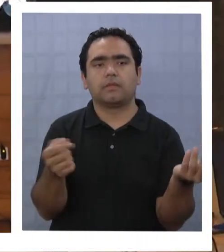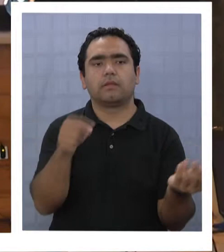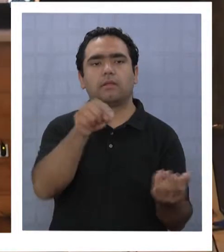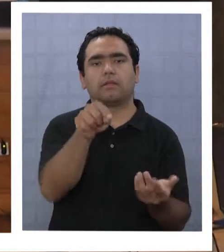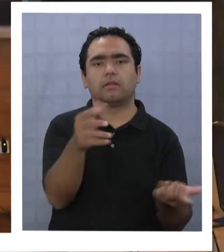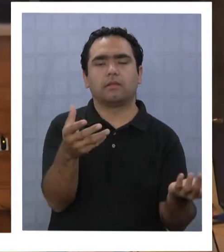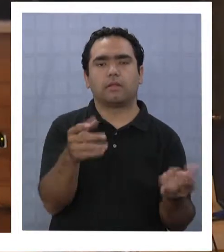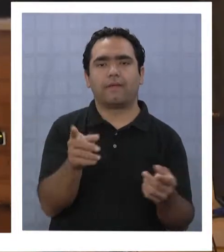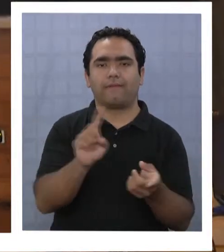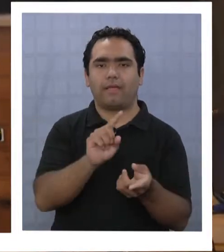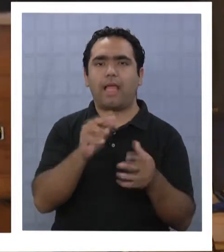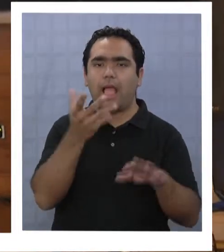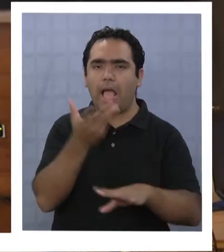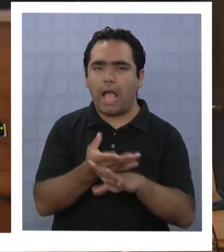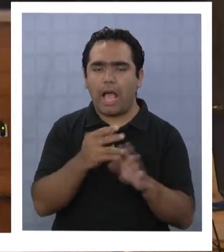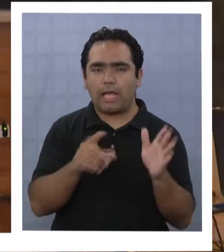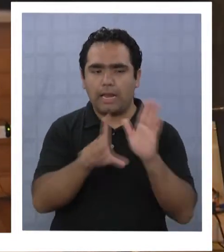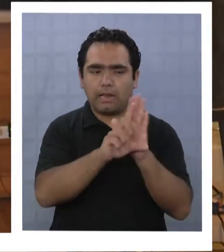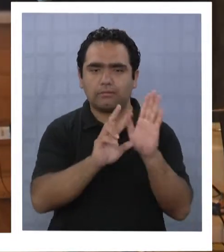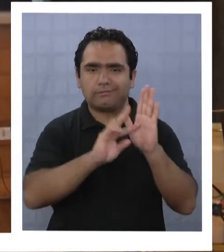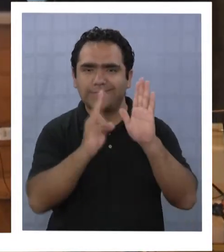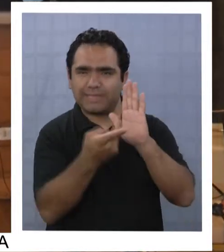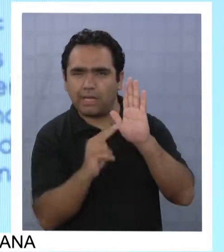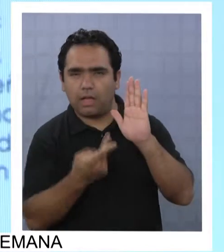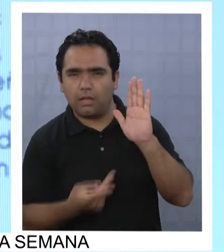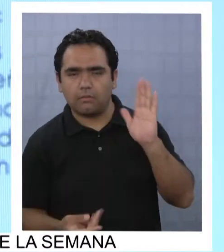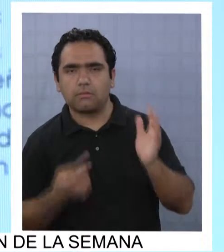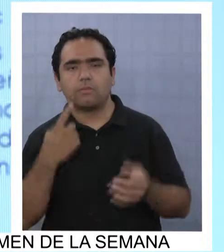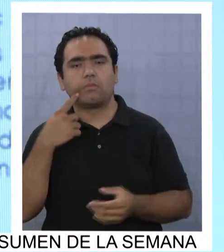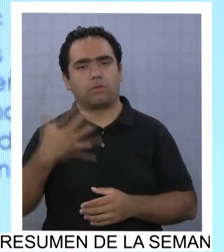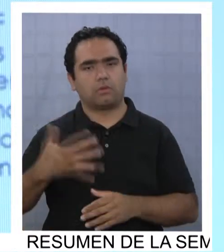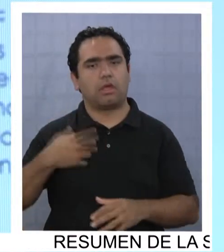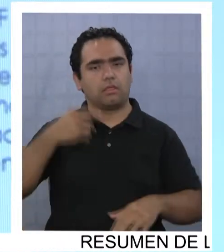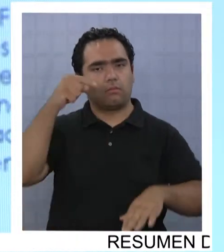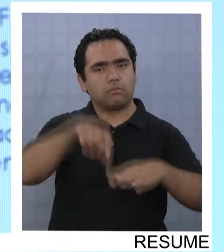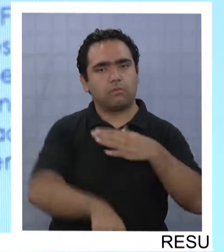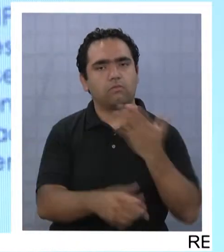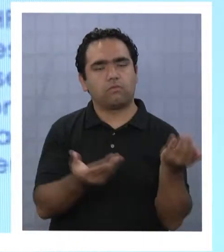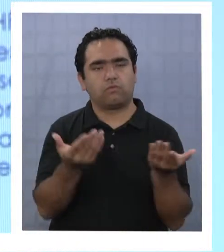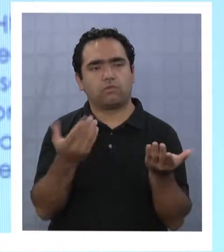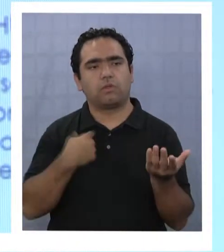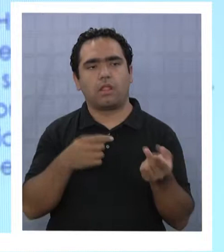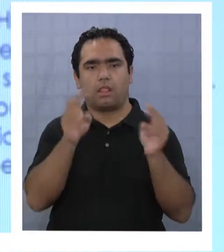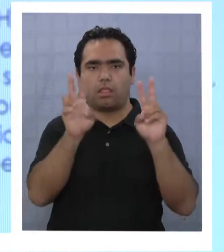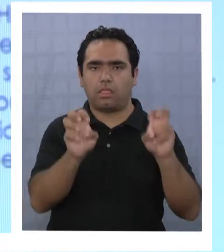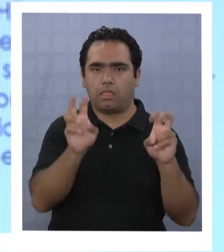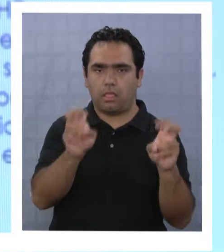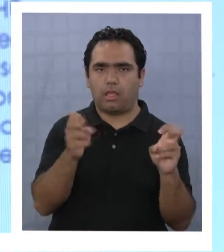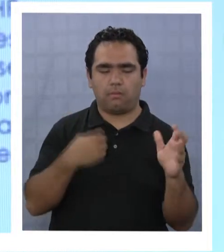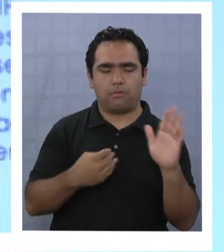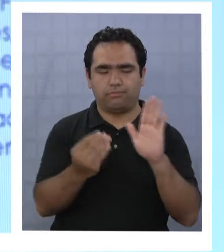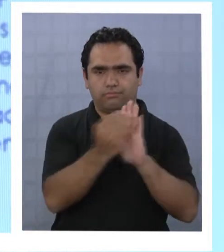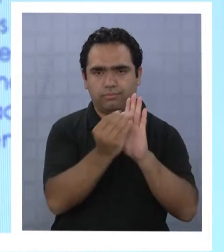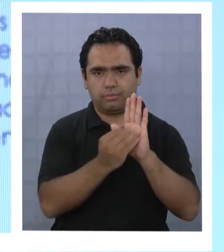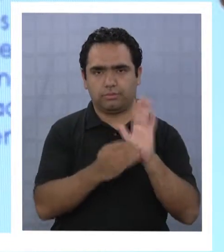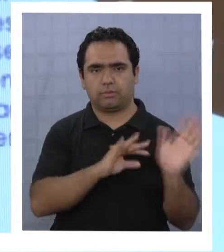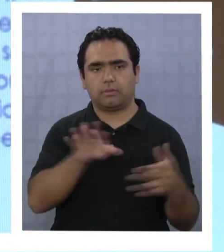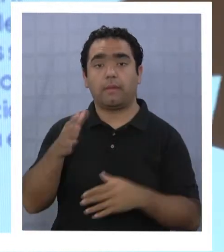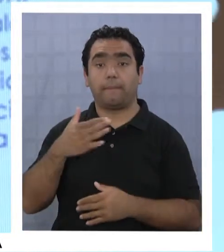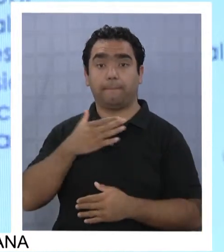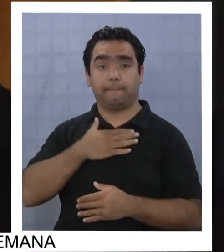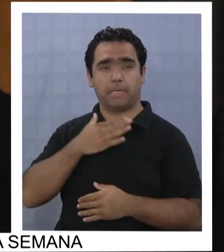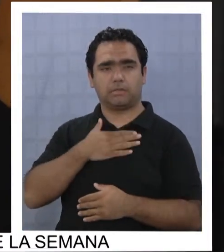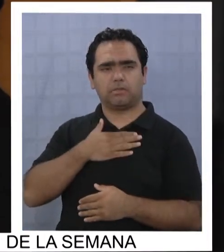Se vienen cambios que esperamos sean profundos en materia de contenidos. En el caso personal,